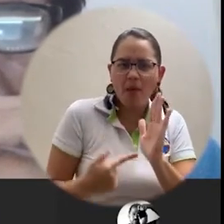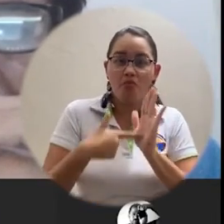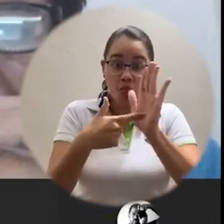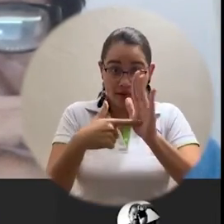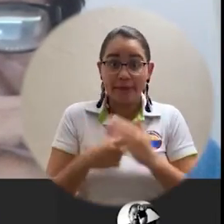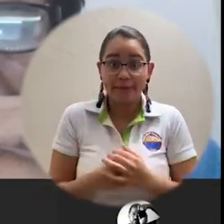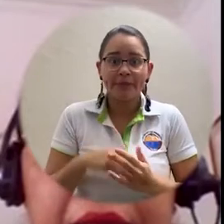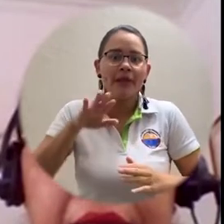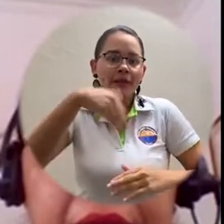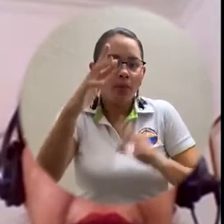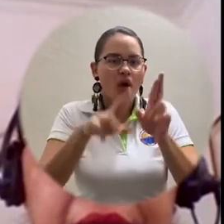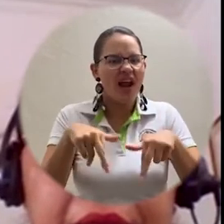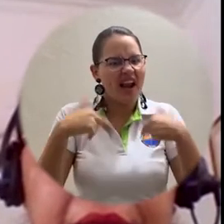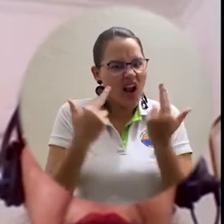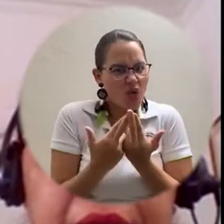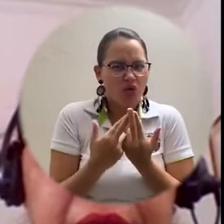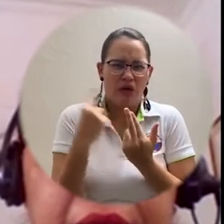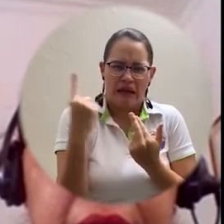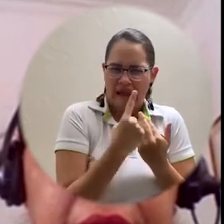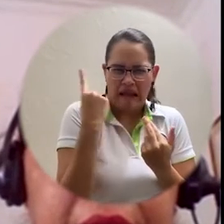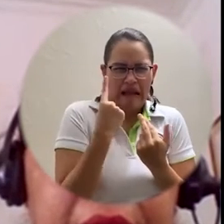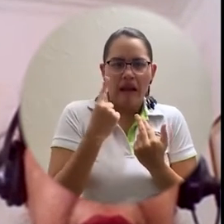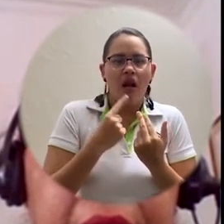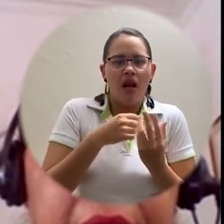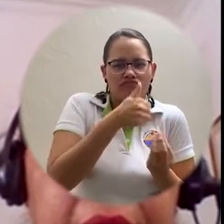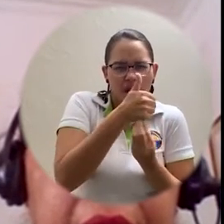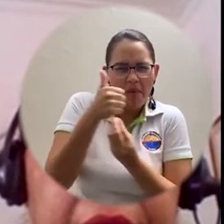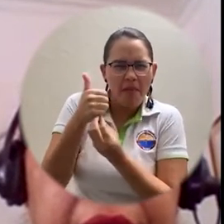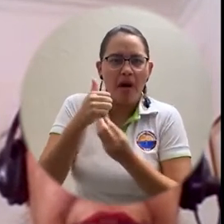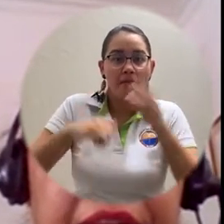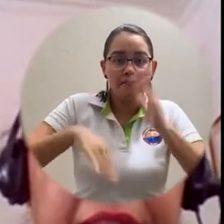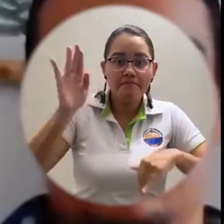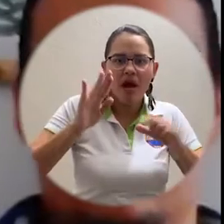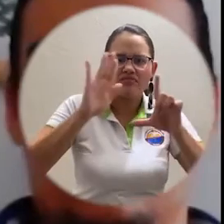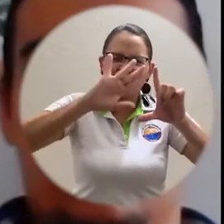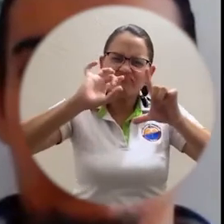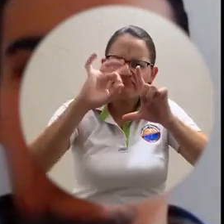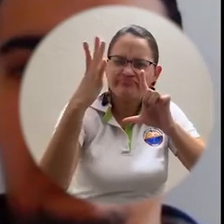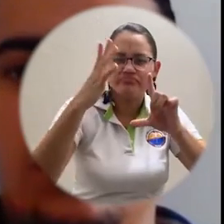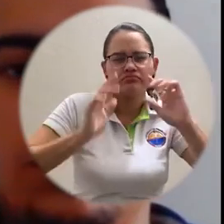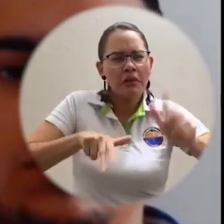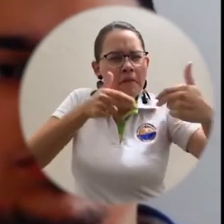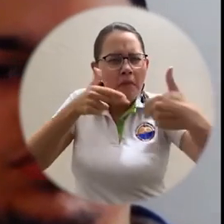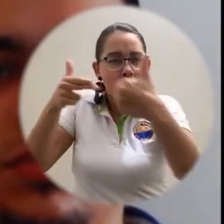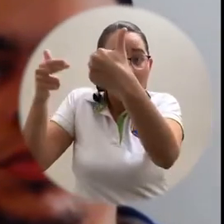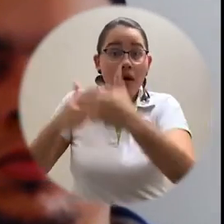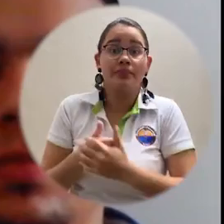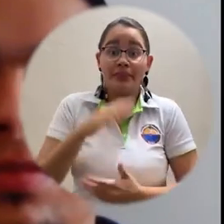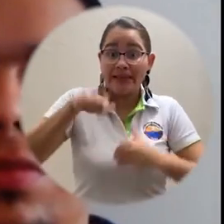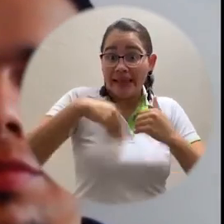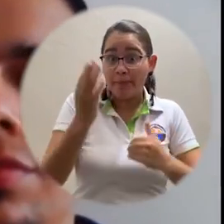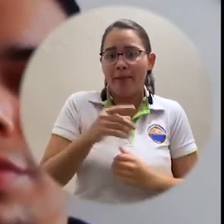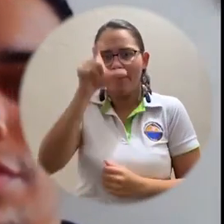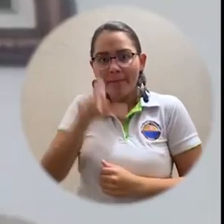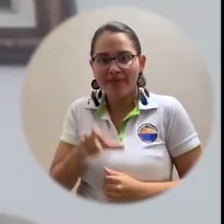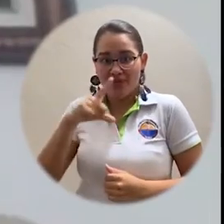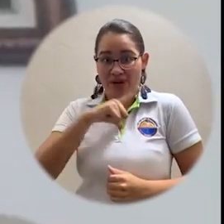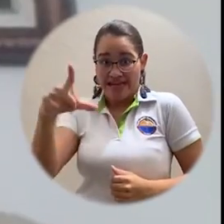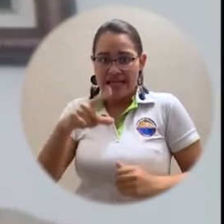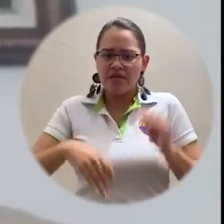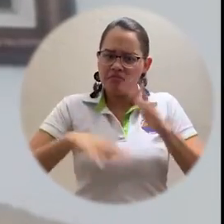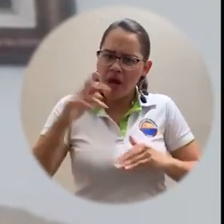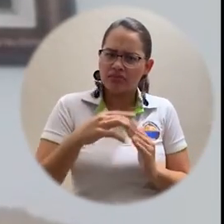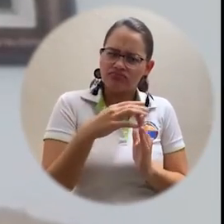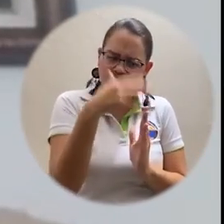efectuó la reunión de cierre de la cual participaron diferentes directivos de la institución con su equipo de trabajo. Y en la que el auditor líder, Wilson Botero,